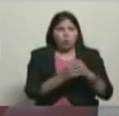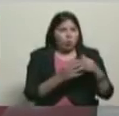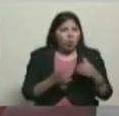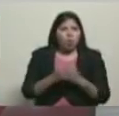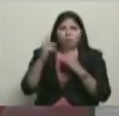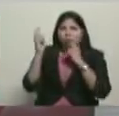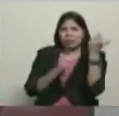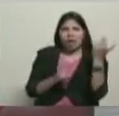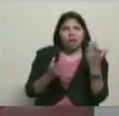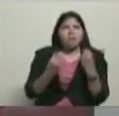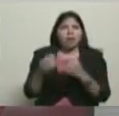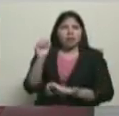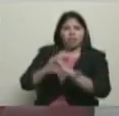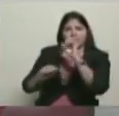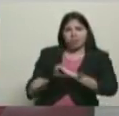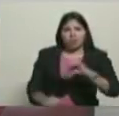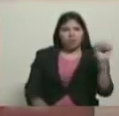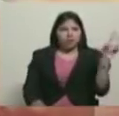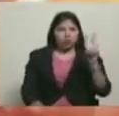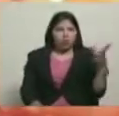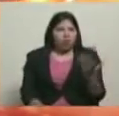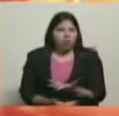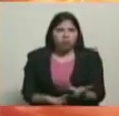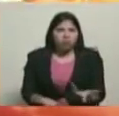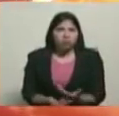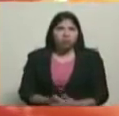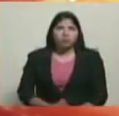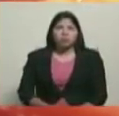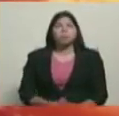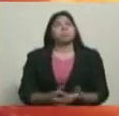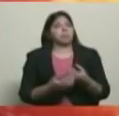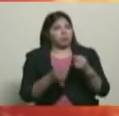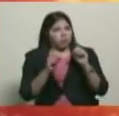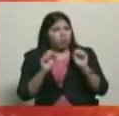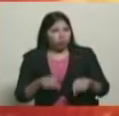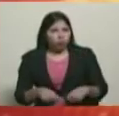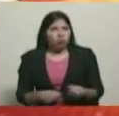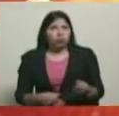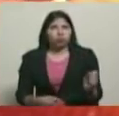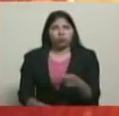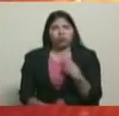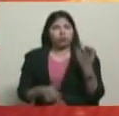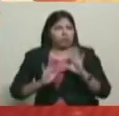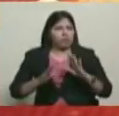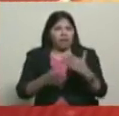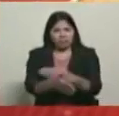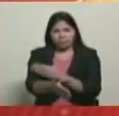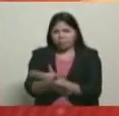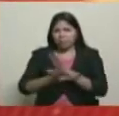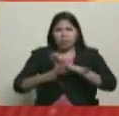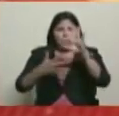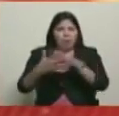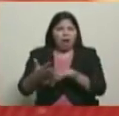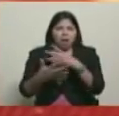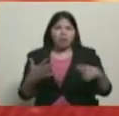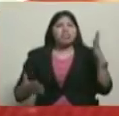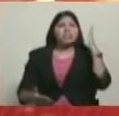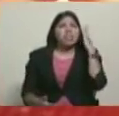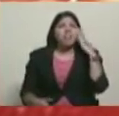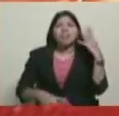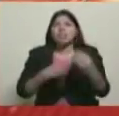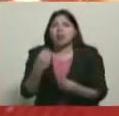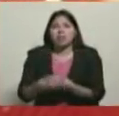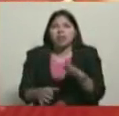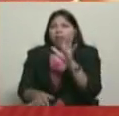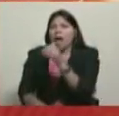defensa de la paz y la democracia? Bueno, permanente. Nosotros tenemos nuestros planes. Nosotros ya cada quien sabe lo que debe hacer. Yo solo